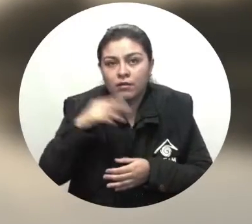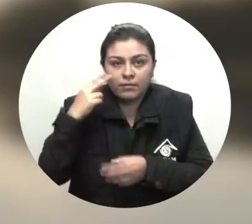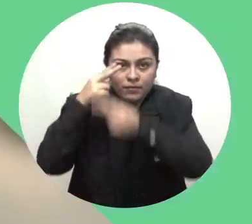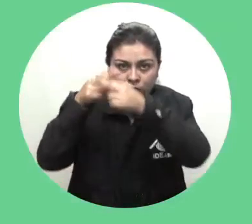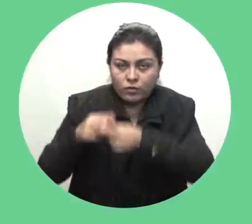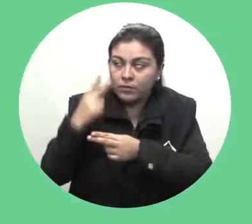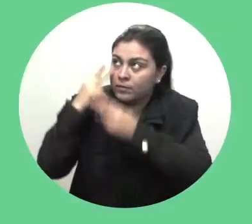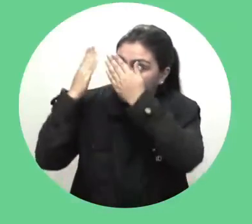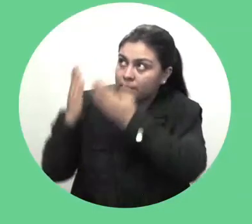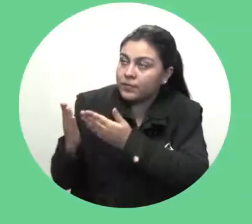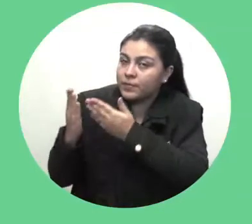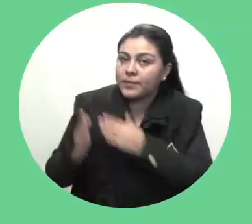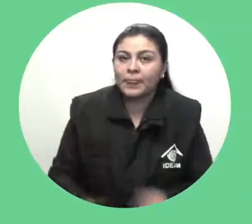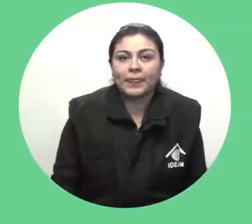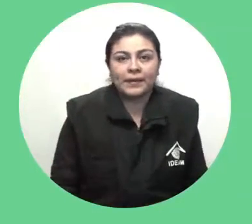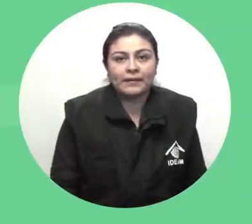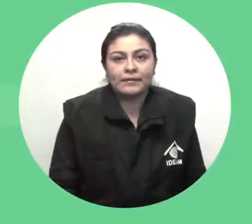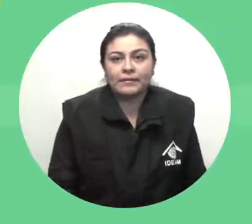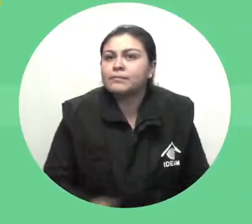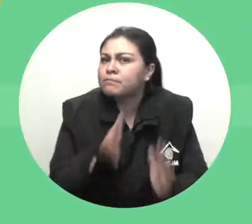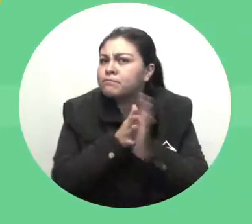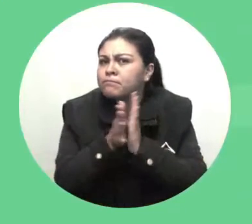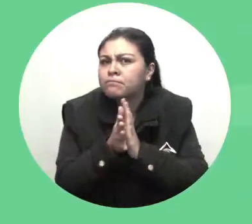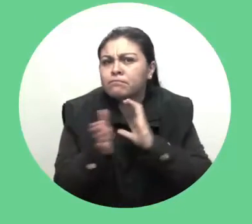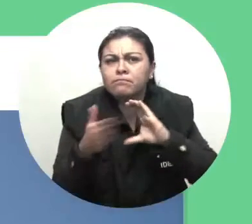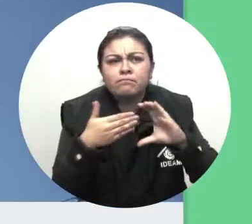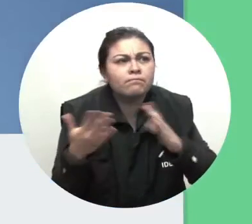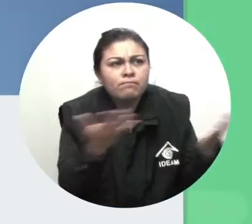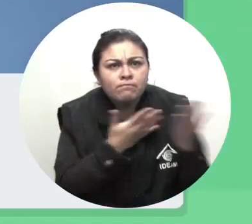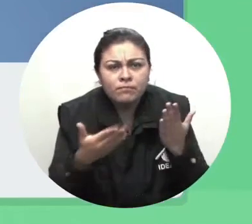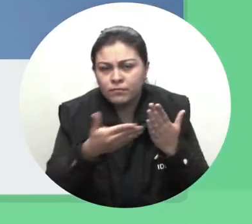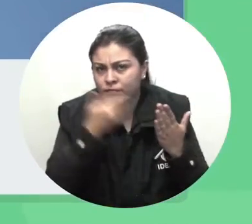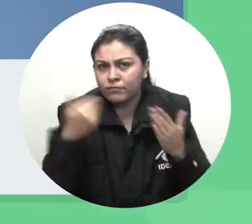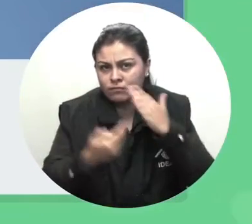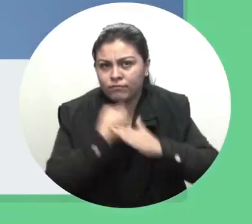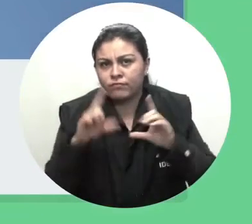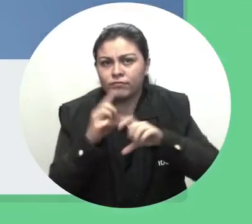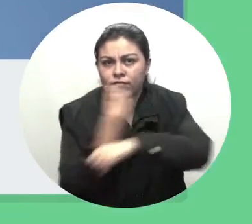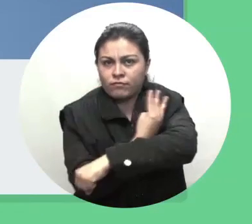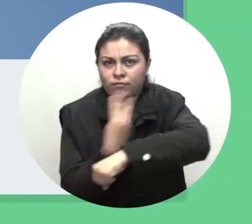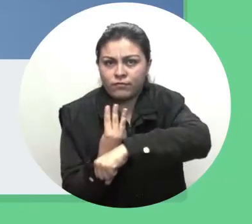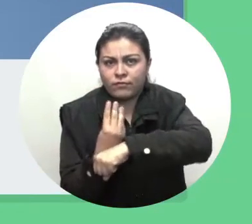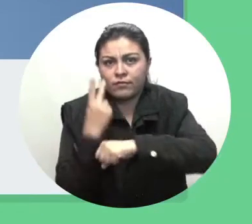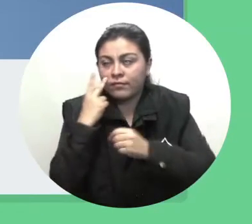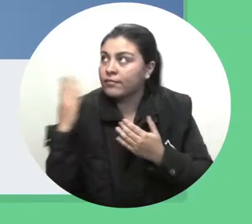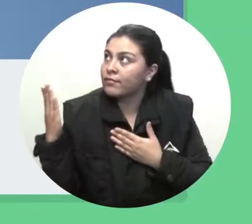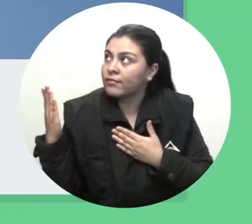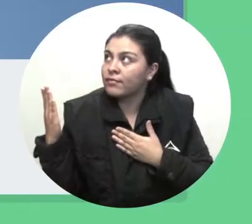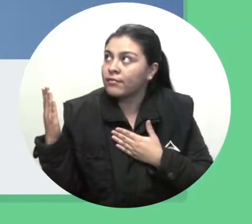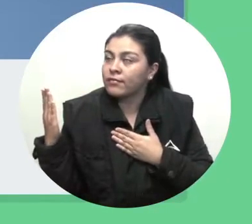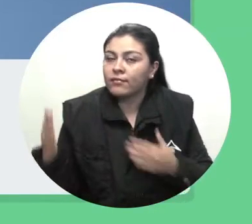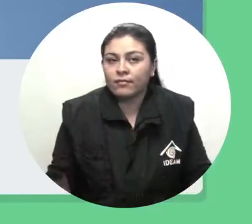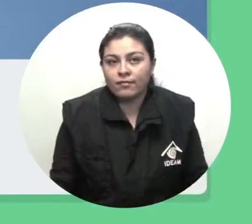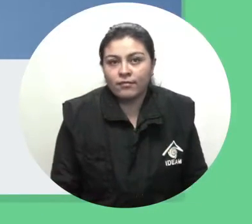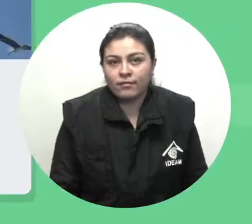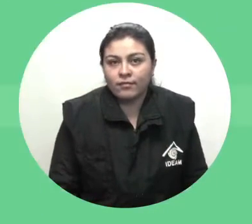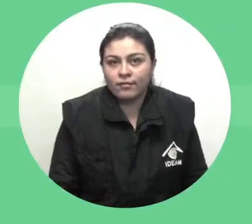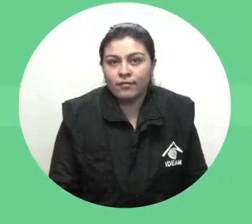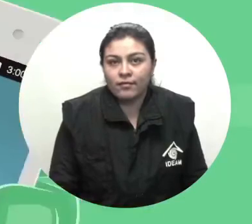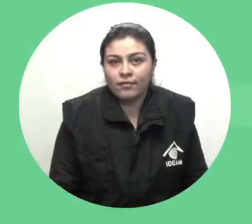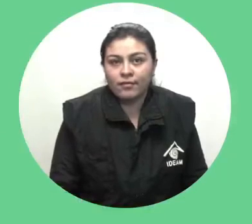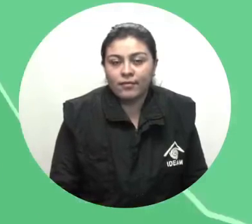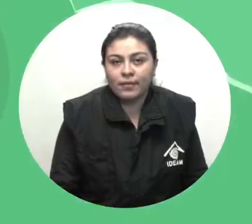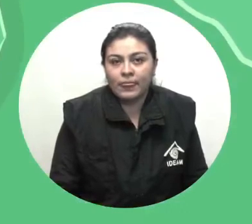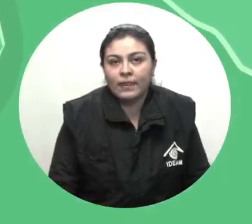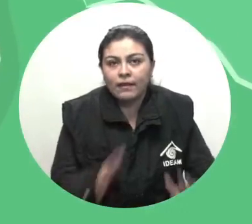Huila Para mayor información sobre el pronóstico del tiempo visítenos en www.ideam.gov.co